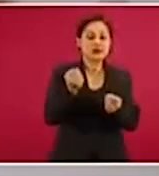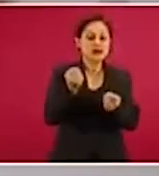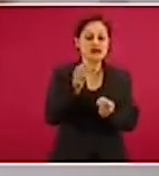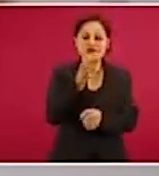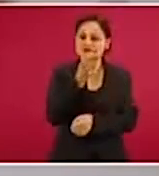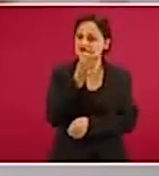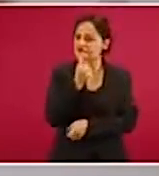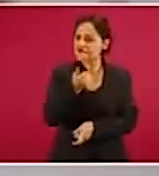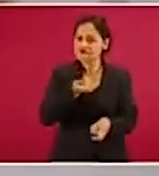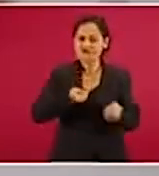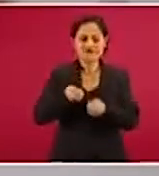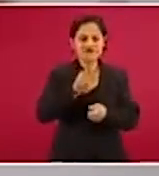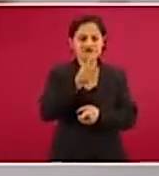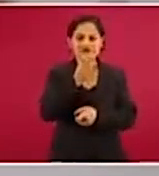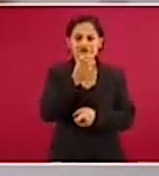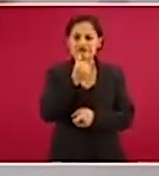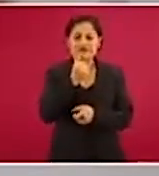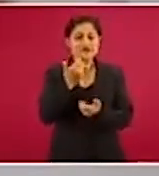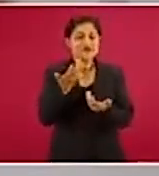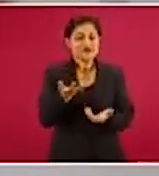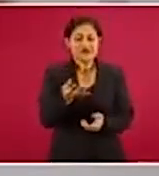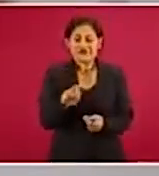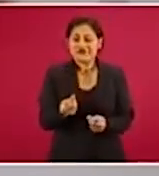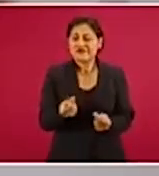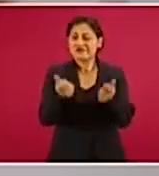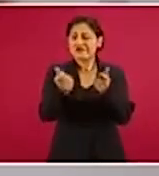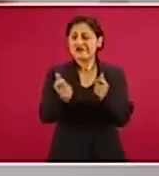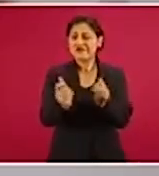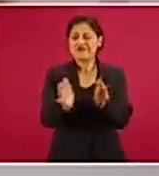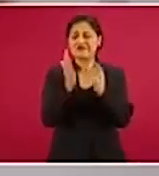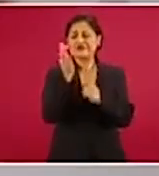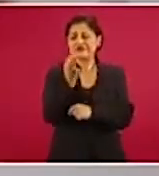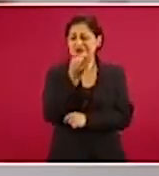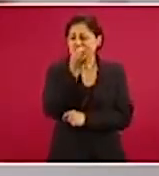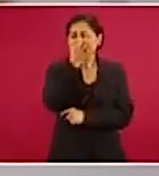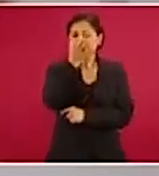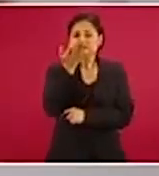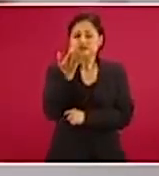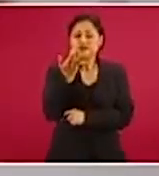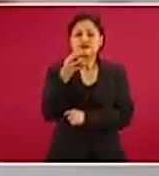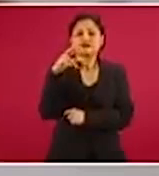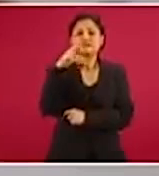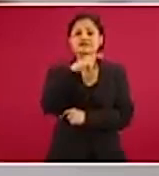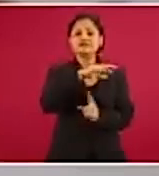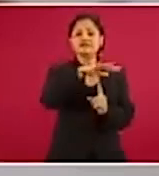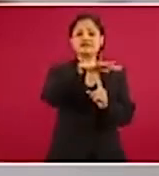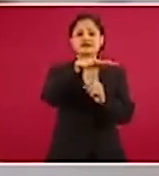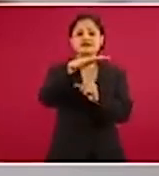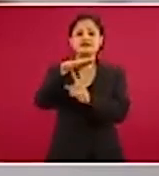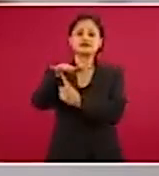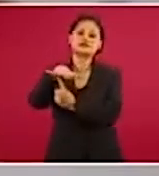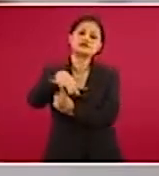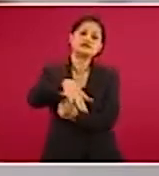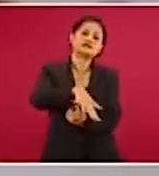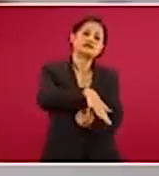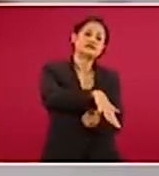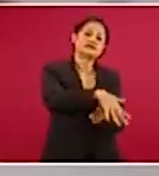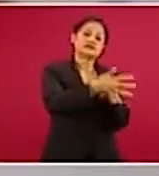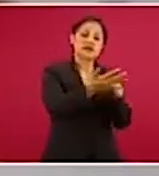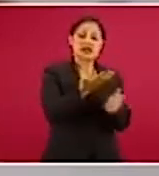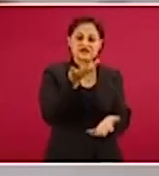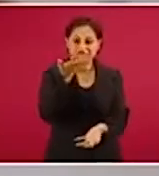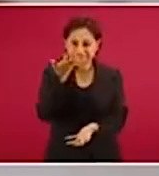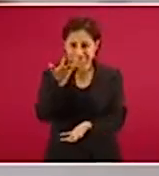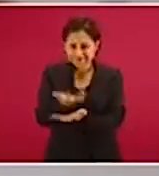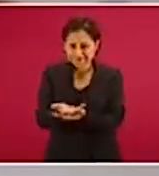de tiempo, tres segundos nada más, provocando que el helicóptero se invirtiera en vuelo e impactara con